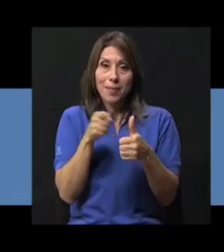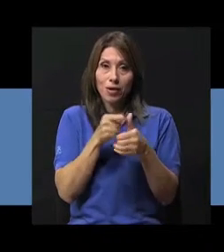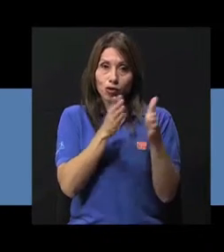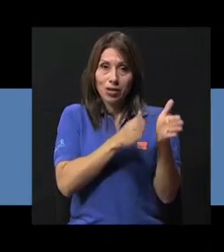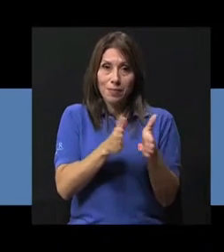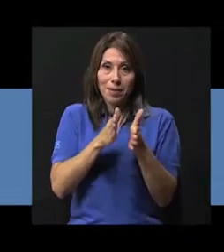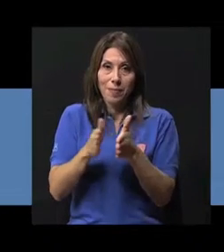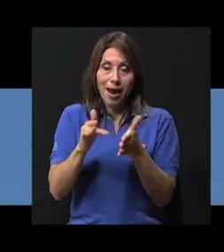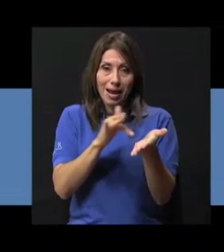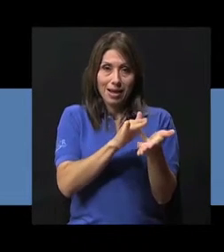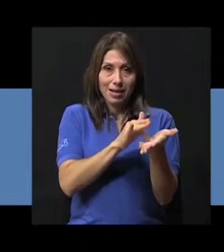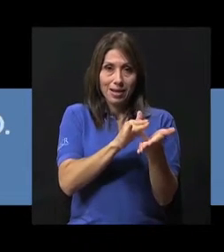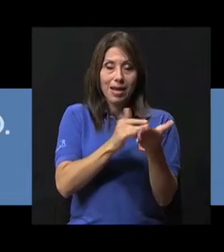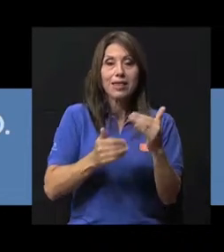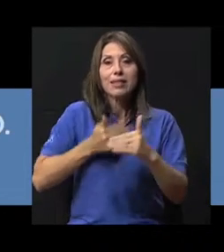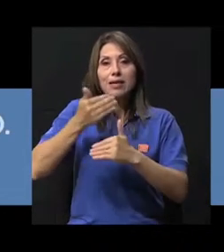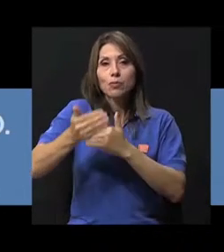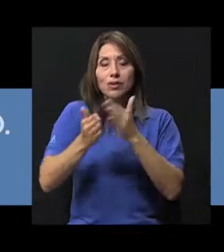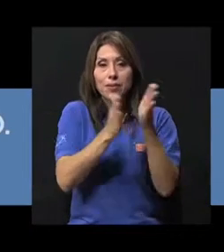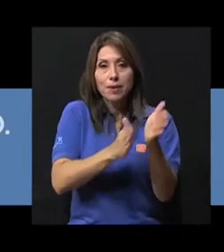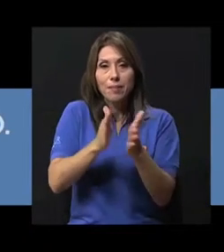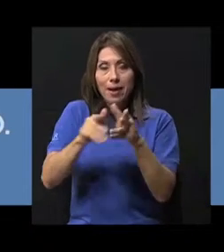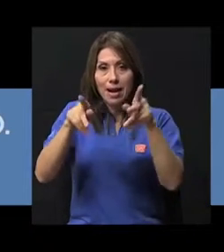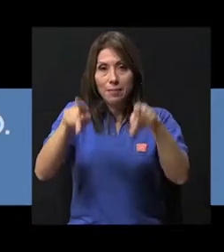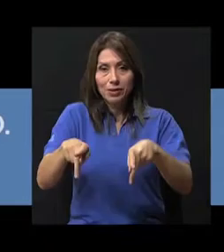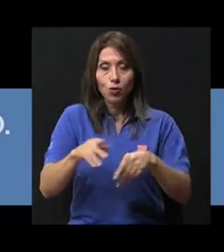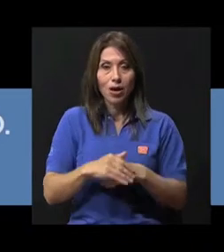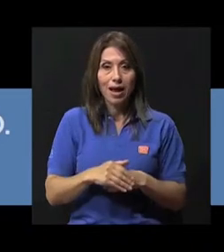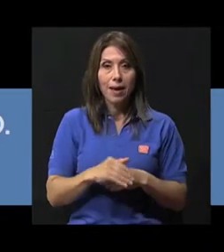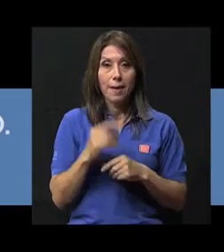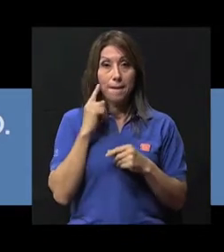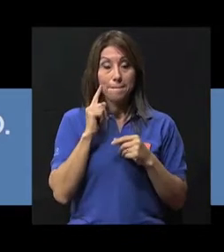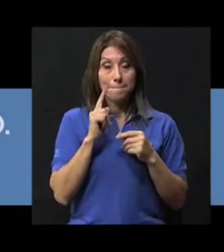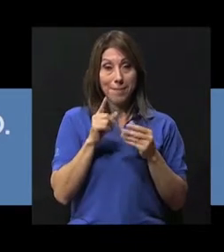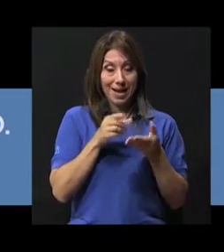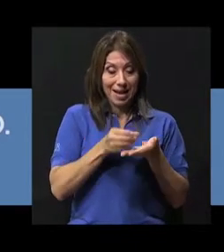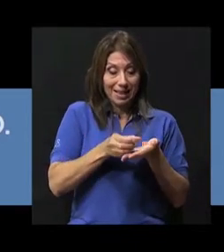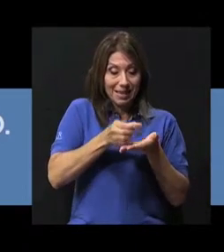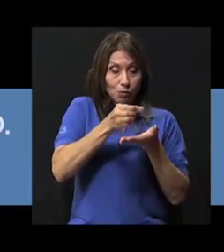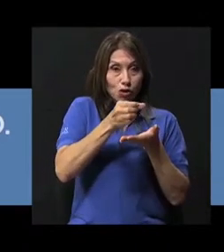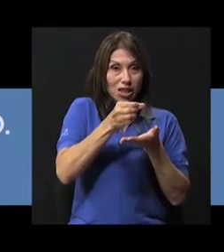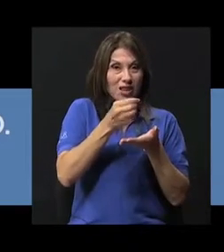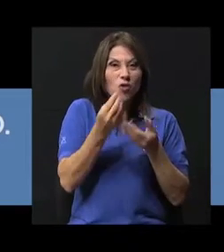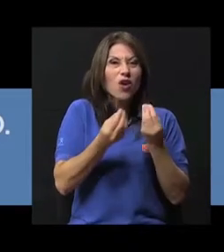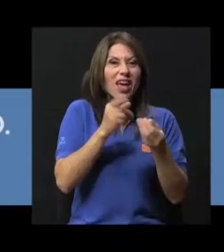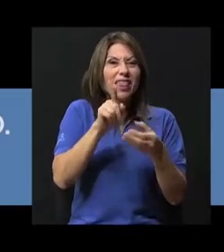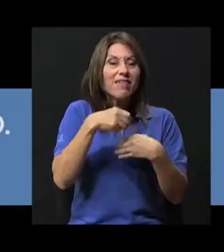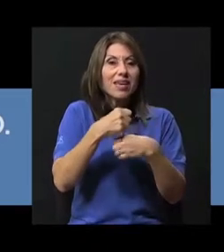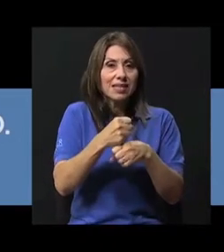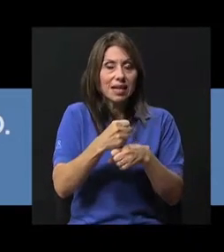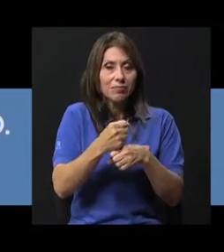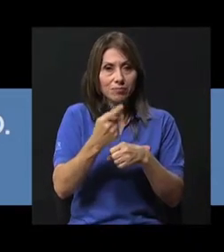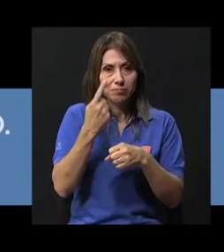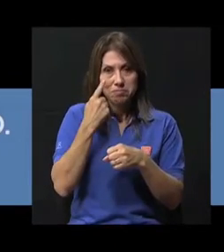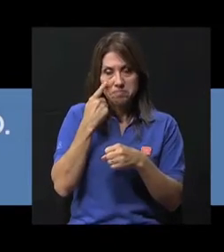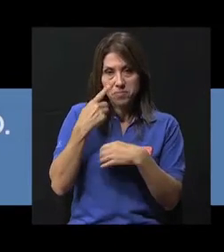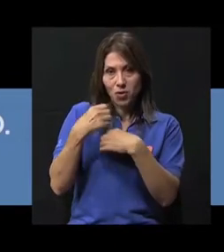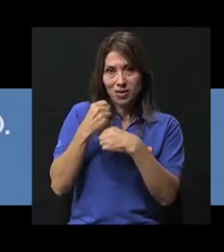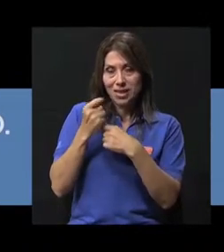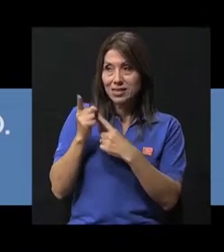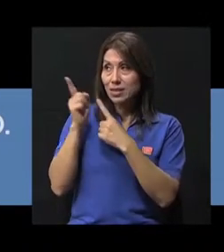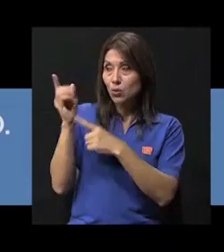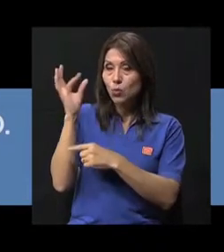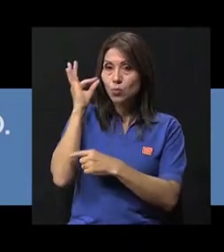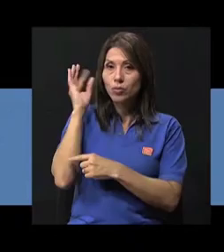dispositivo y después se prepara la persona. Entonces, para preparar el dispositivo, únicamente lo que hay que hacer es quitar la tapa,